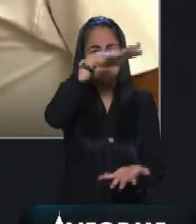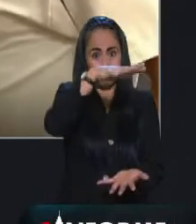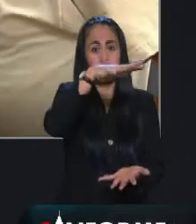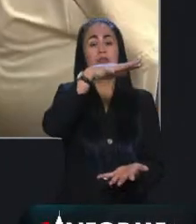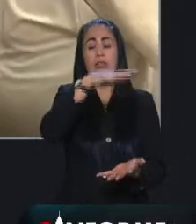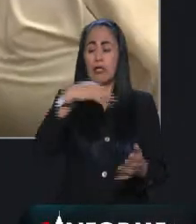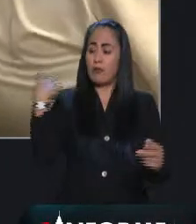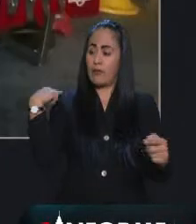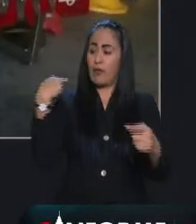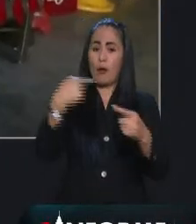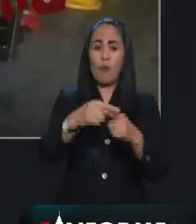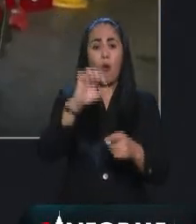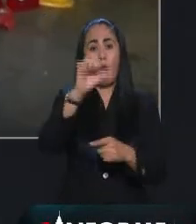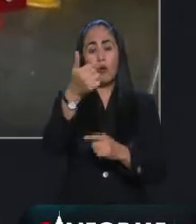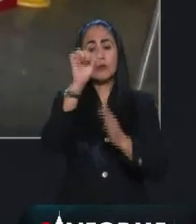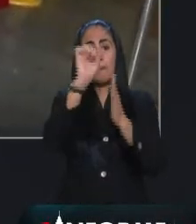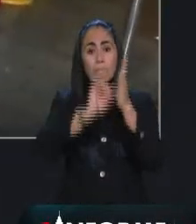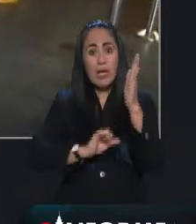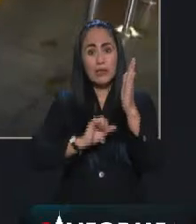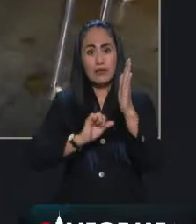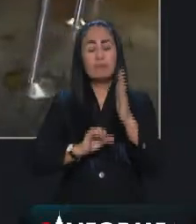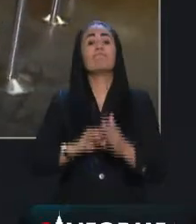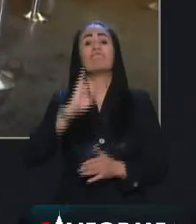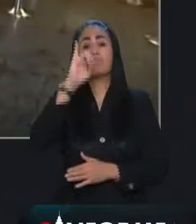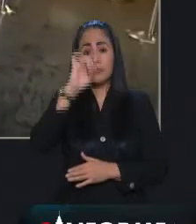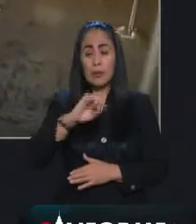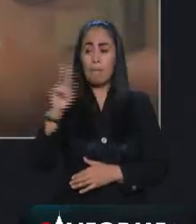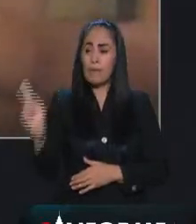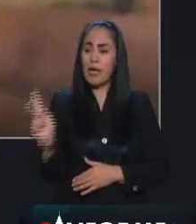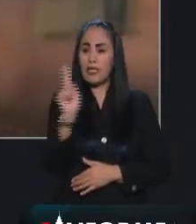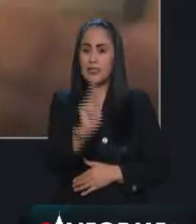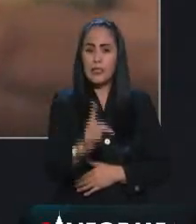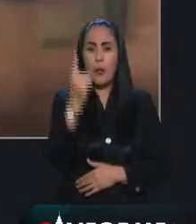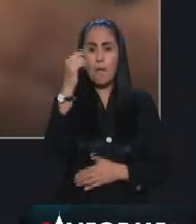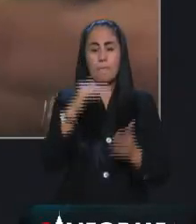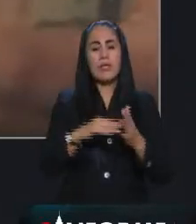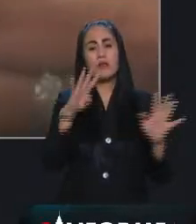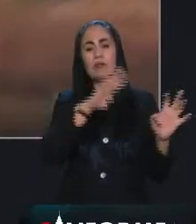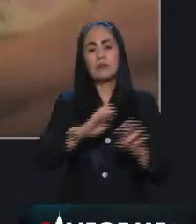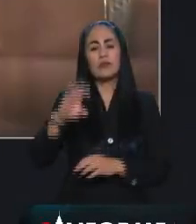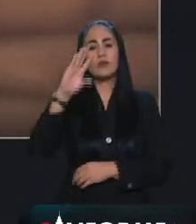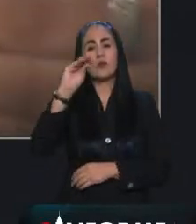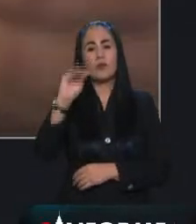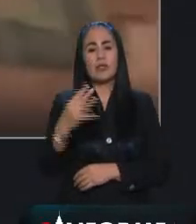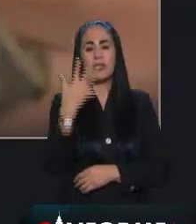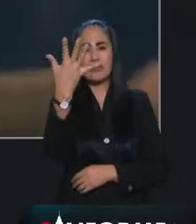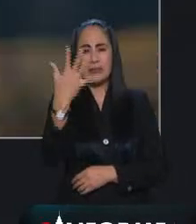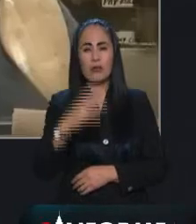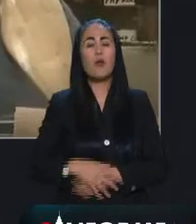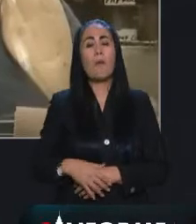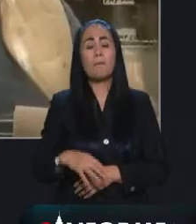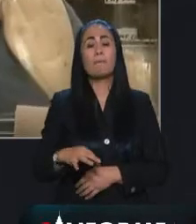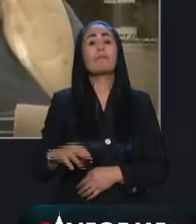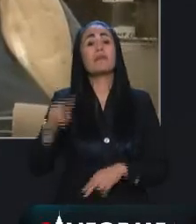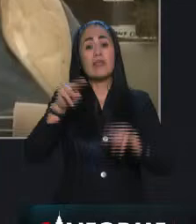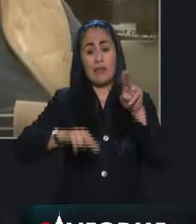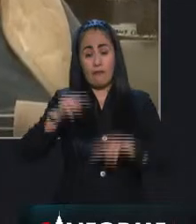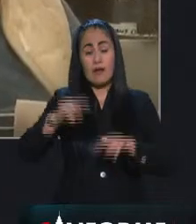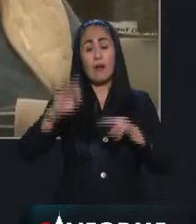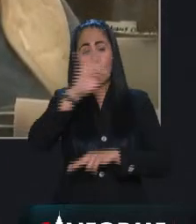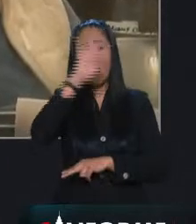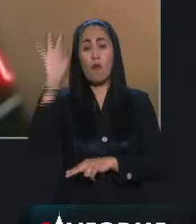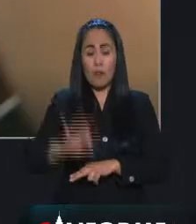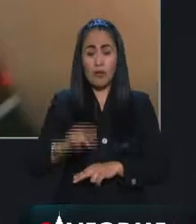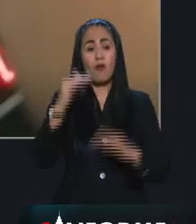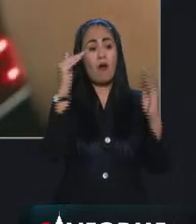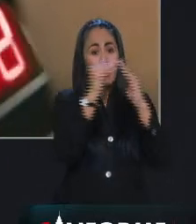11 meses ingreso más alto para un mes similar desde 1995 promedio más grande captado por cada uno de